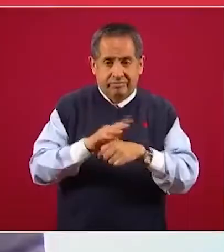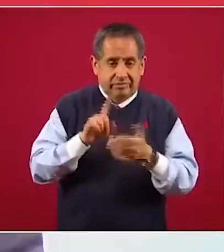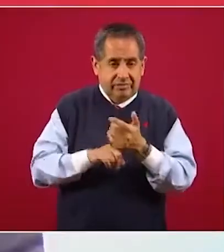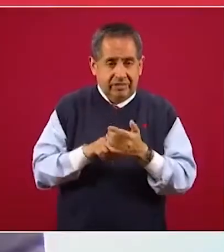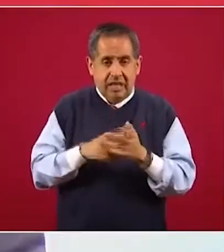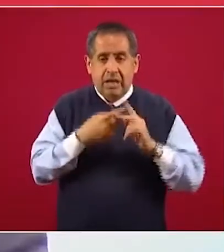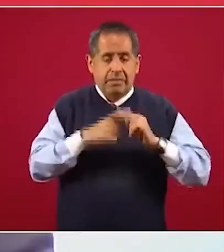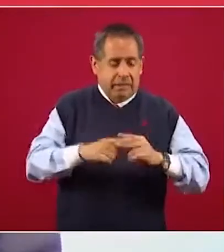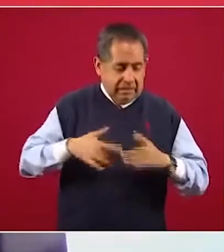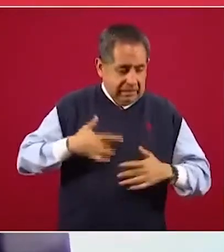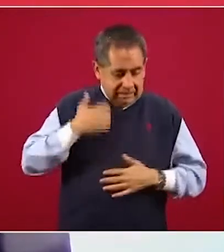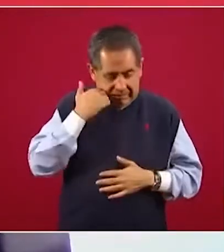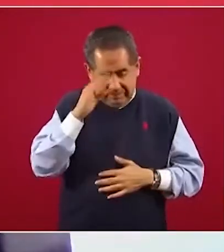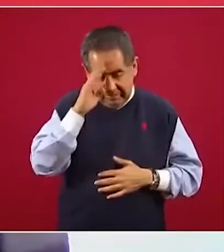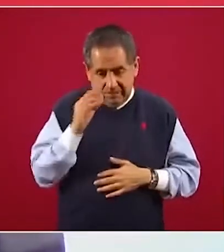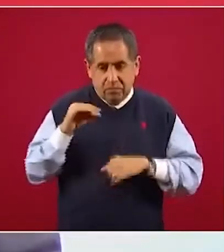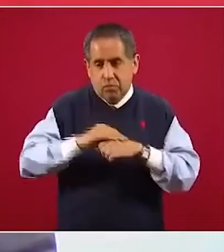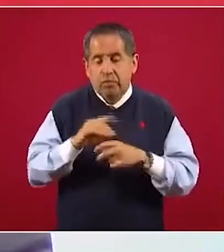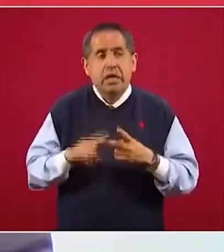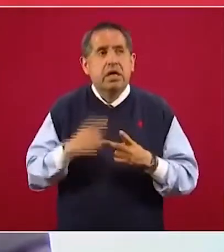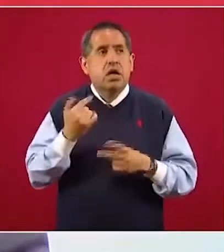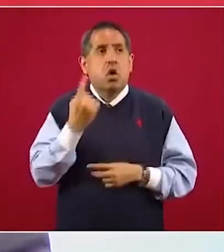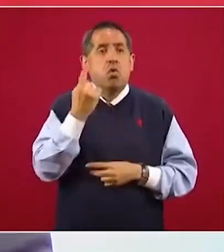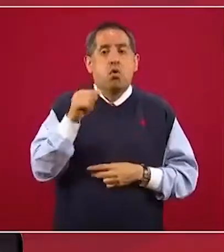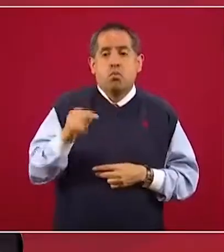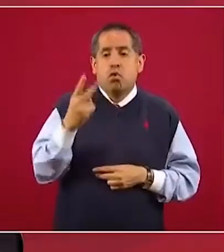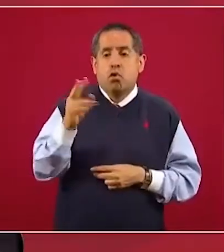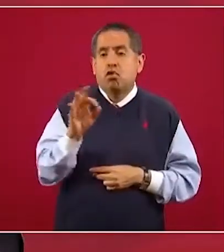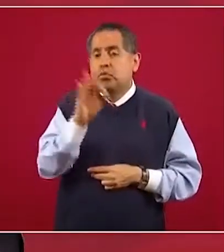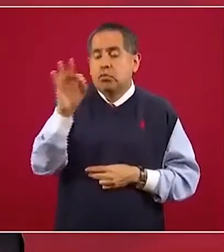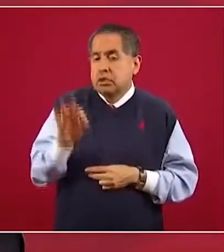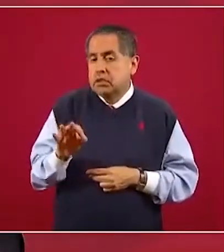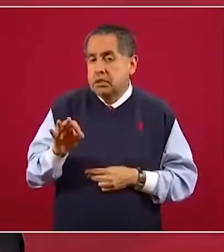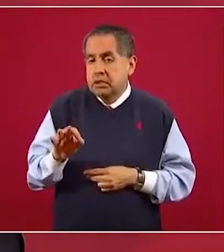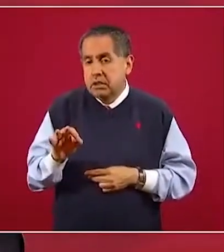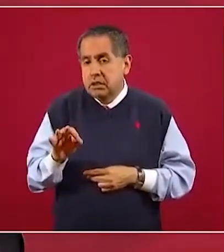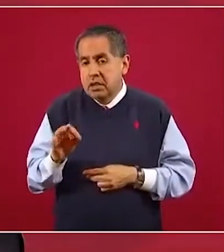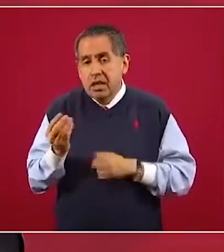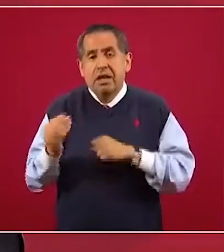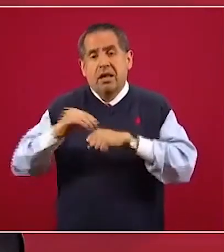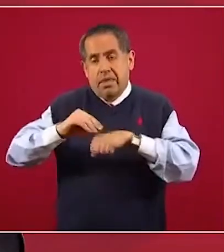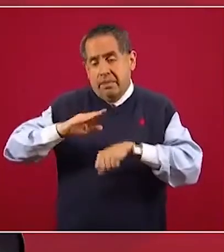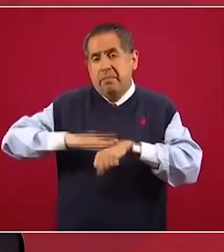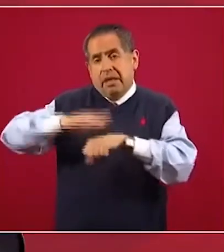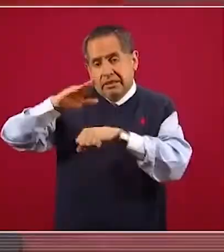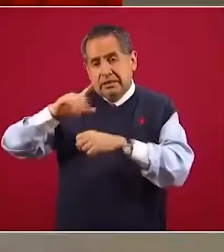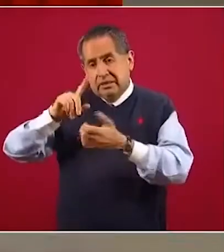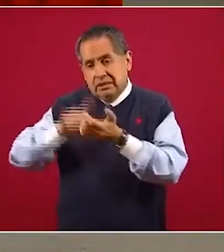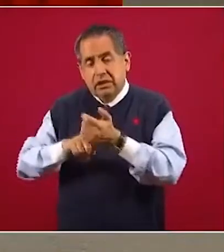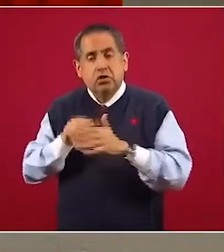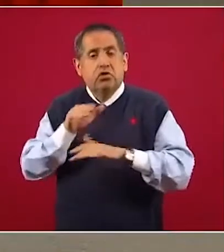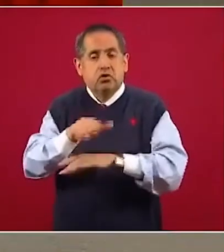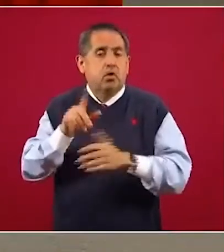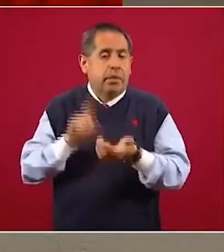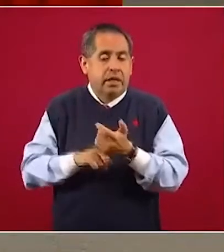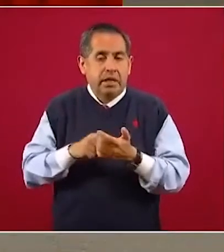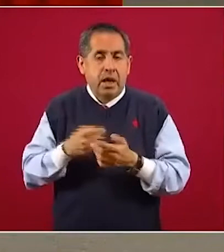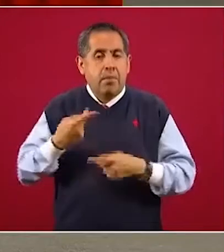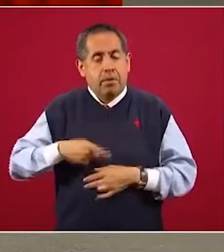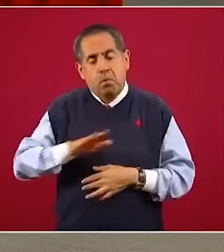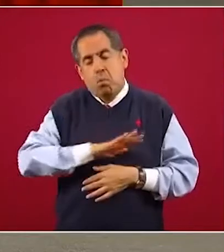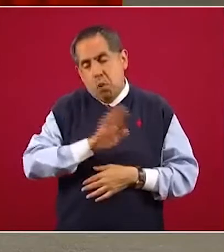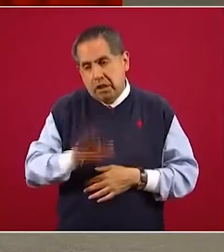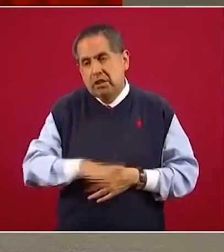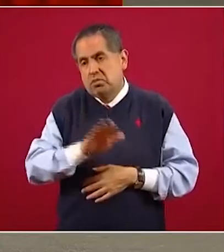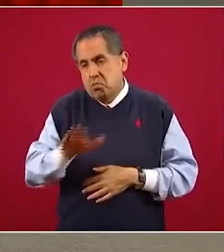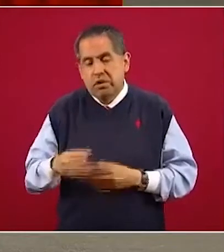fecha de inicio de los síntomas y de 1.2 por ciento de incremento diario respecto a las muertes. Entonces,